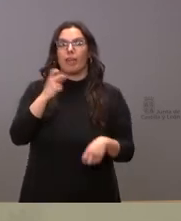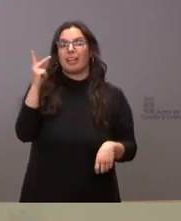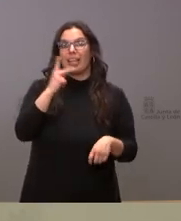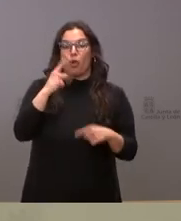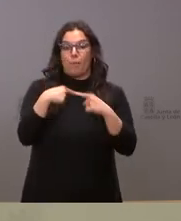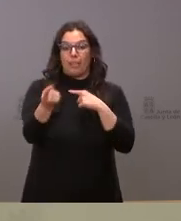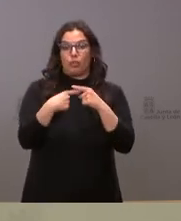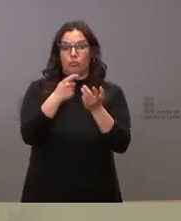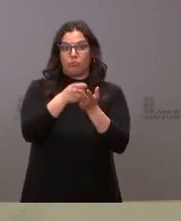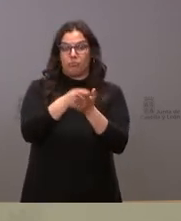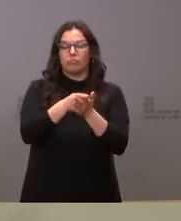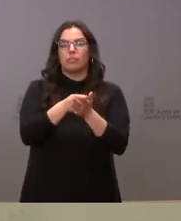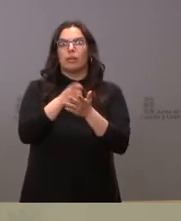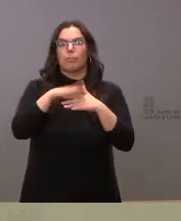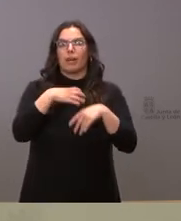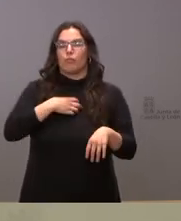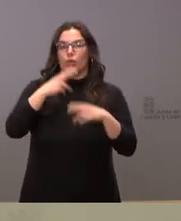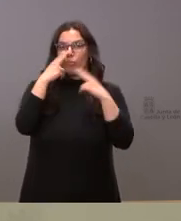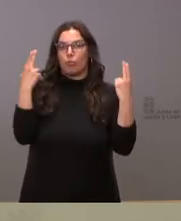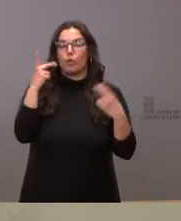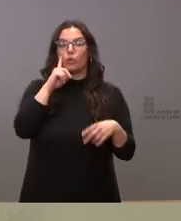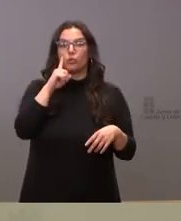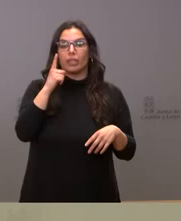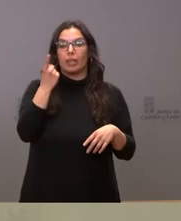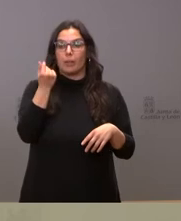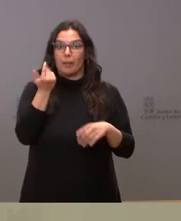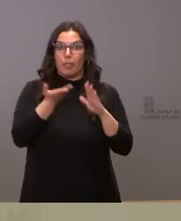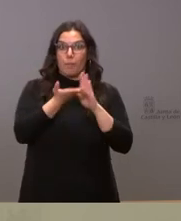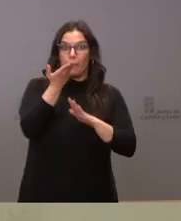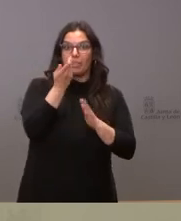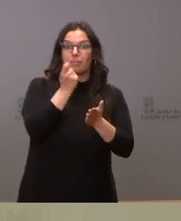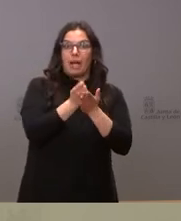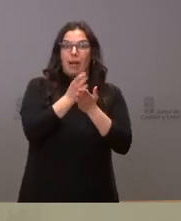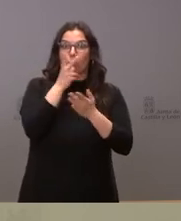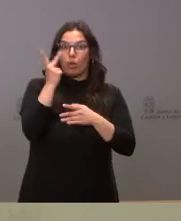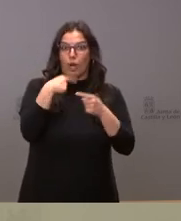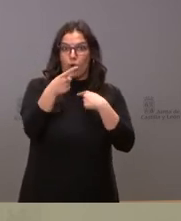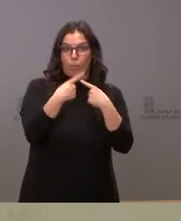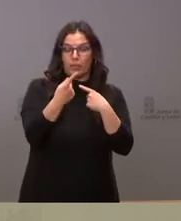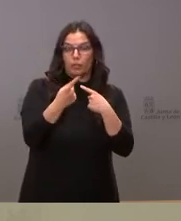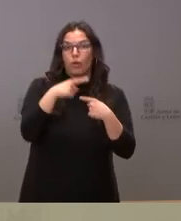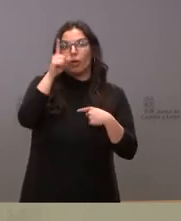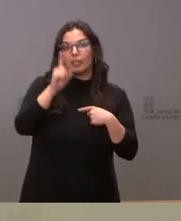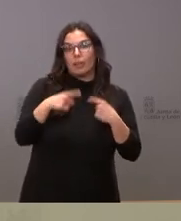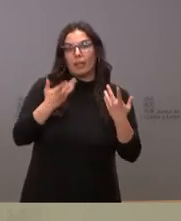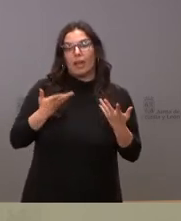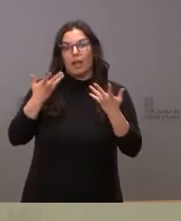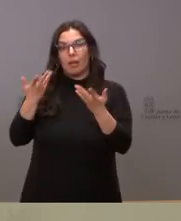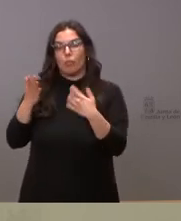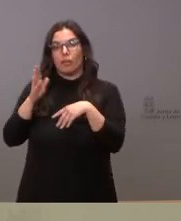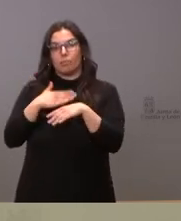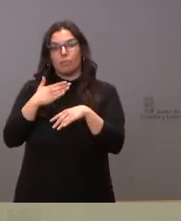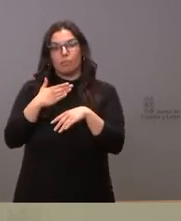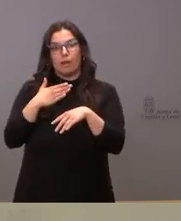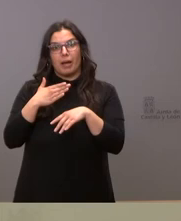públicos no sé si esa actualización esa subida del kilometraje también afecta a las ayudas que da la Junta para los